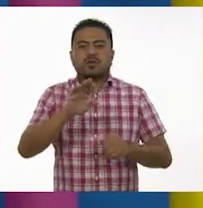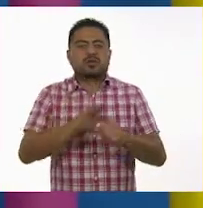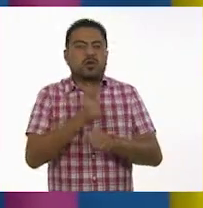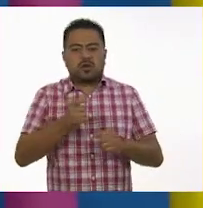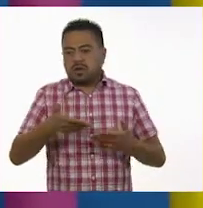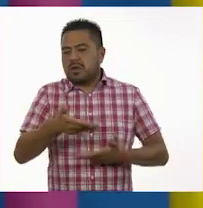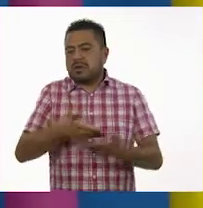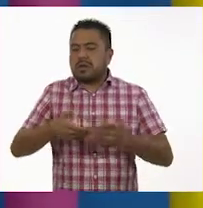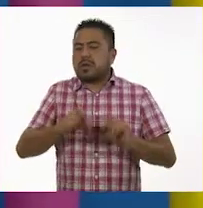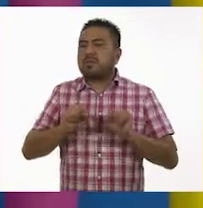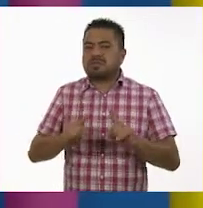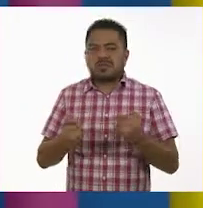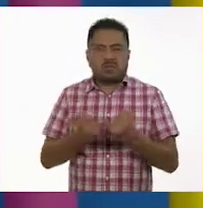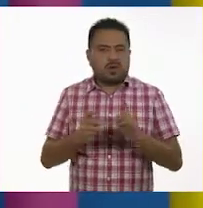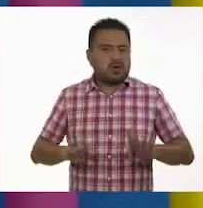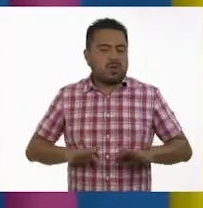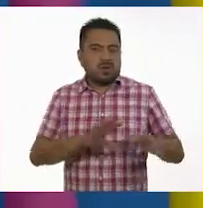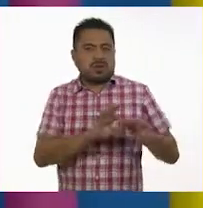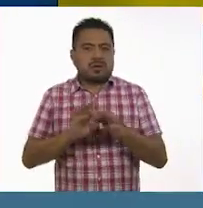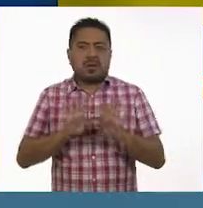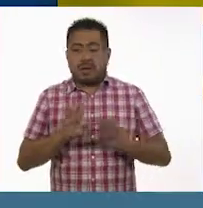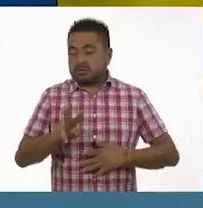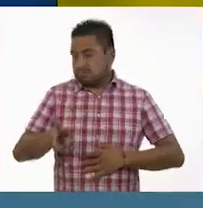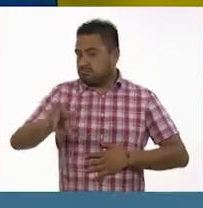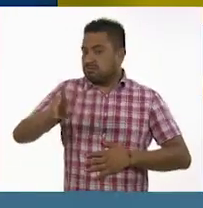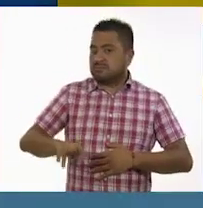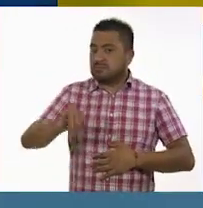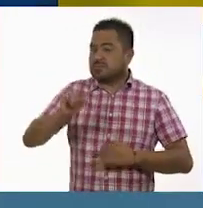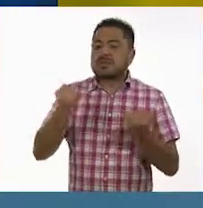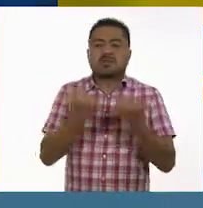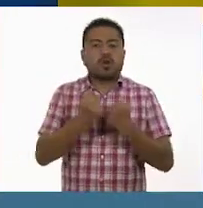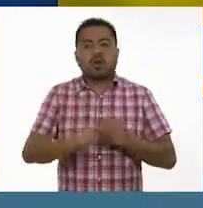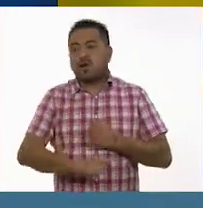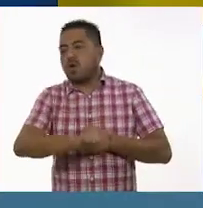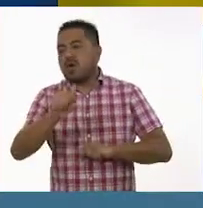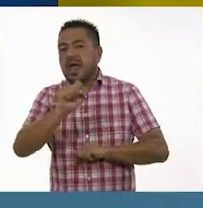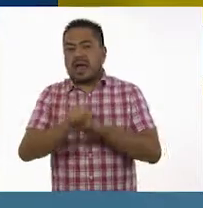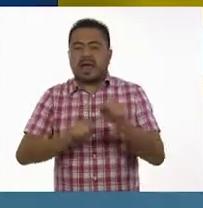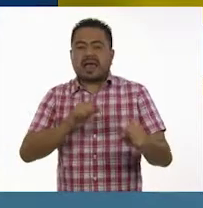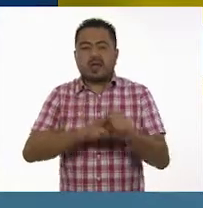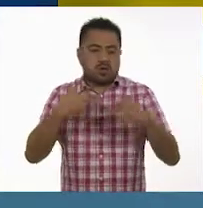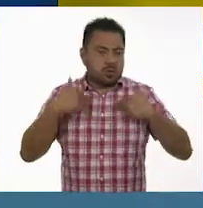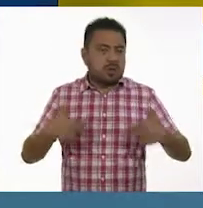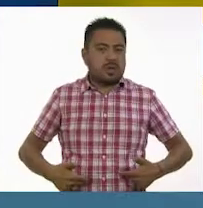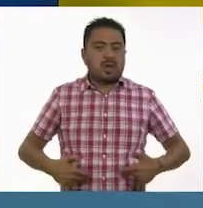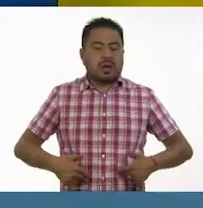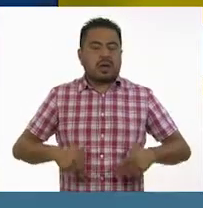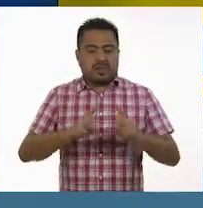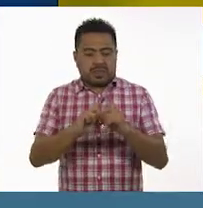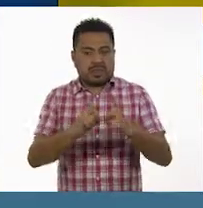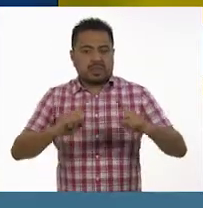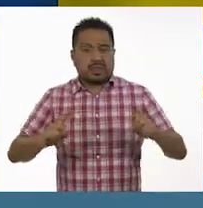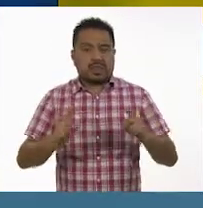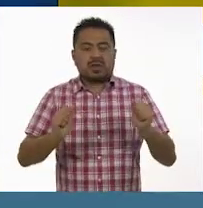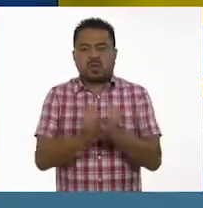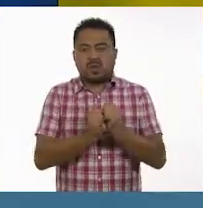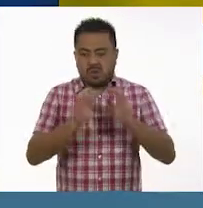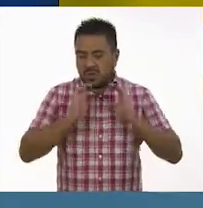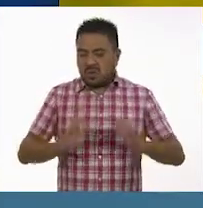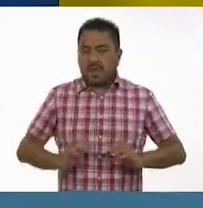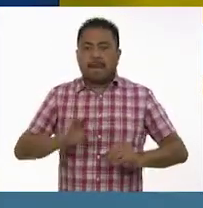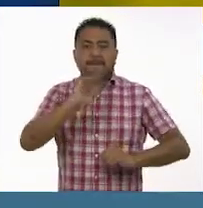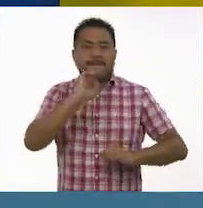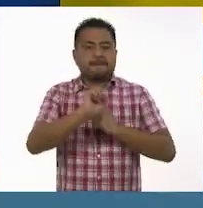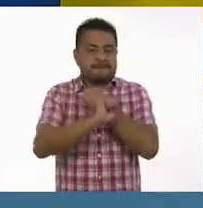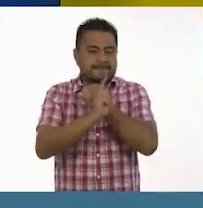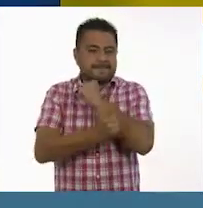compartimos las mismas características. Es verdad. Al igual que otros mamíferos, los seres humanos nos desarrollamos en el cuerpo de